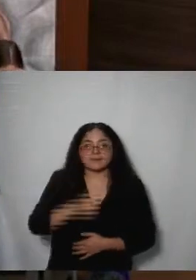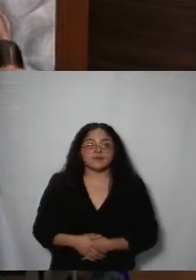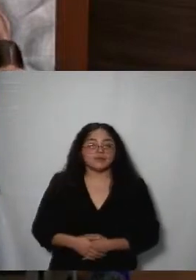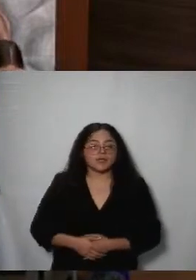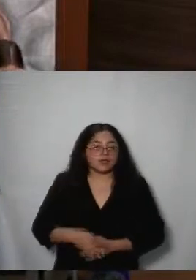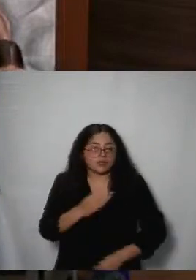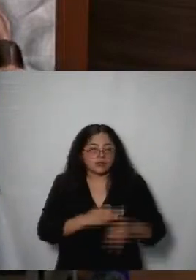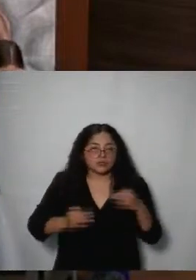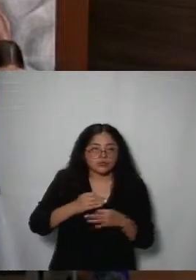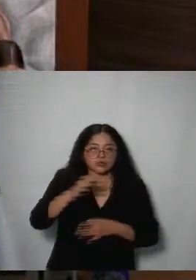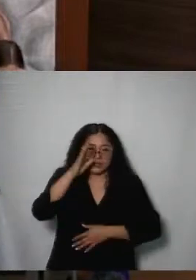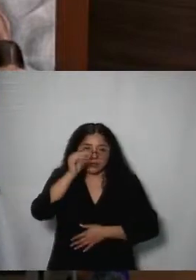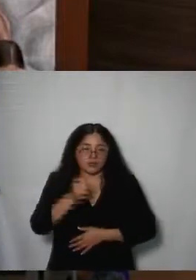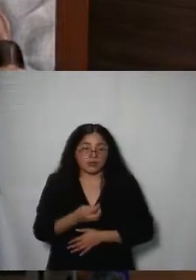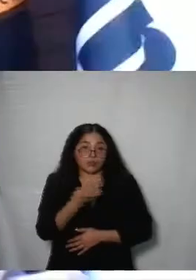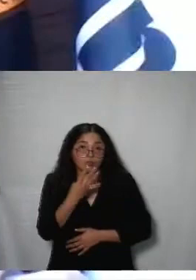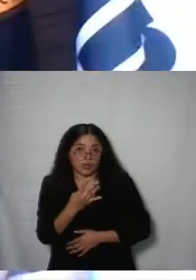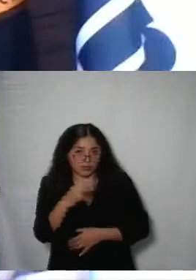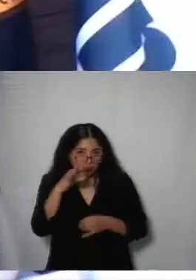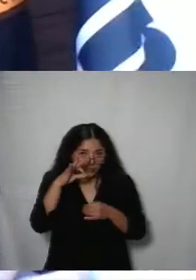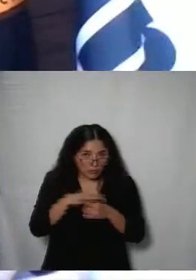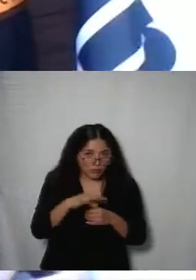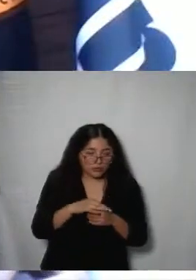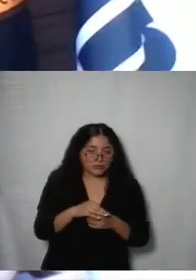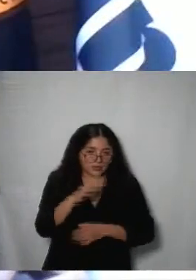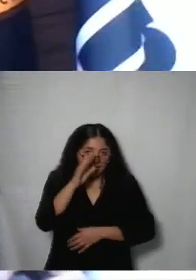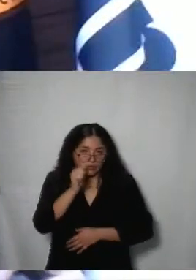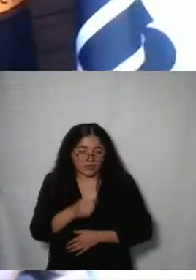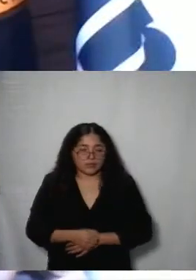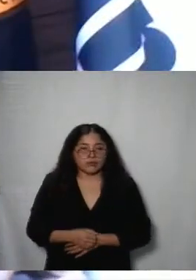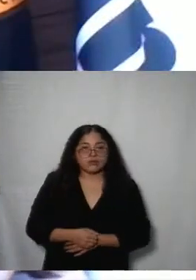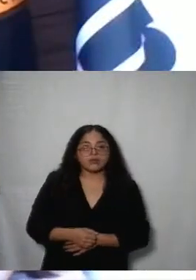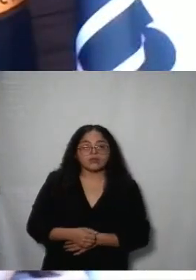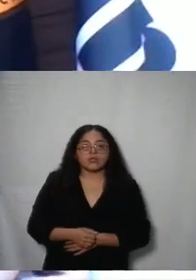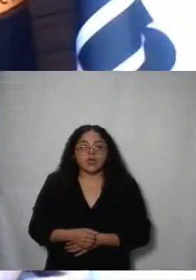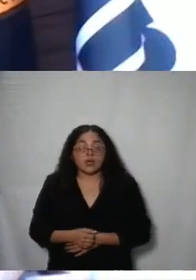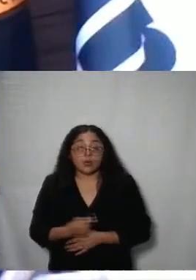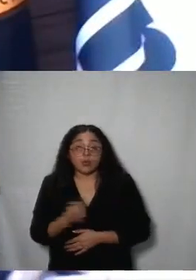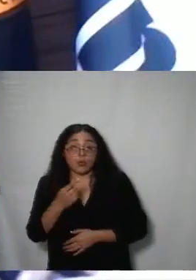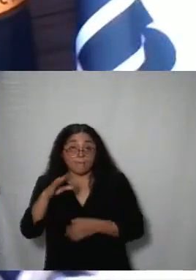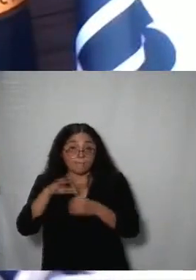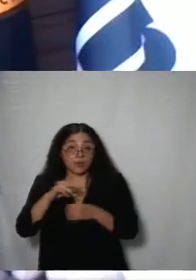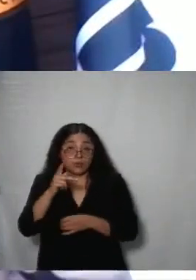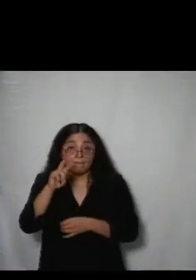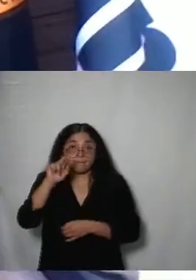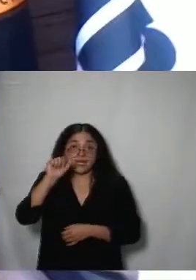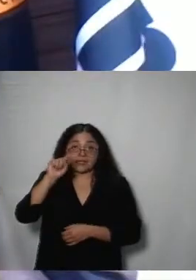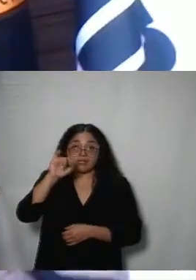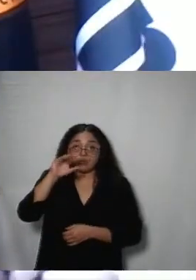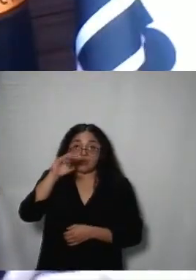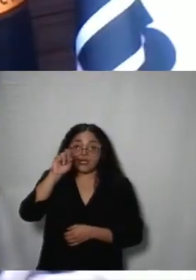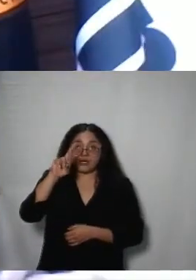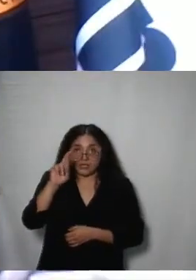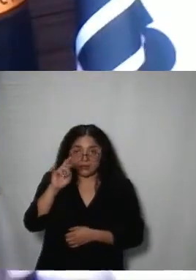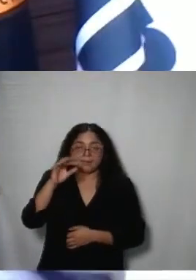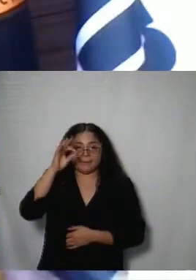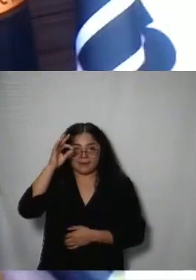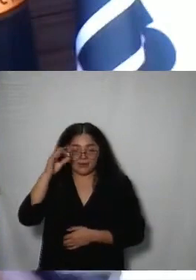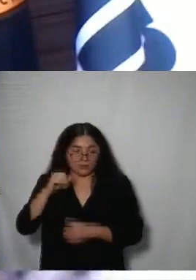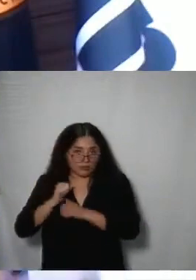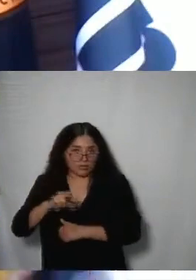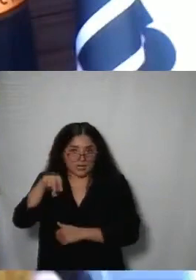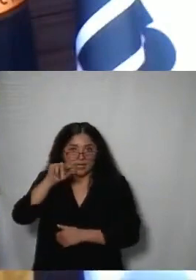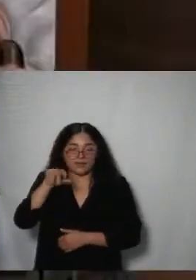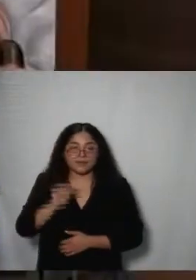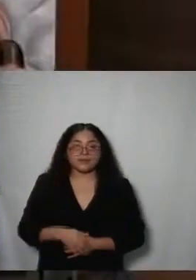se aprueba por mayoría de cuatro votos a favor el acuerdo presentado con el voto particular de la comisionada Navar es cuanto comisionado